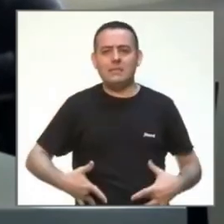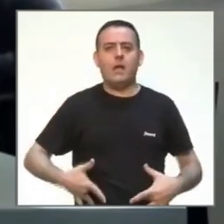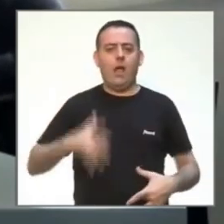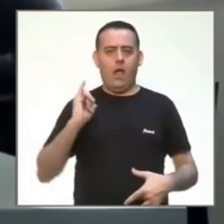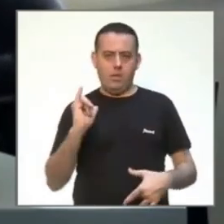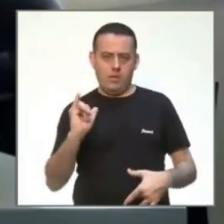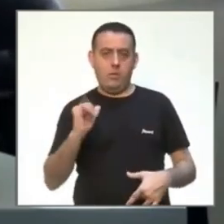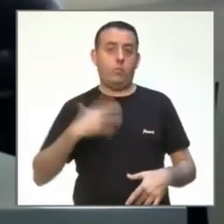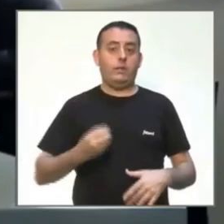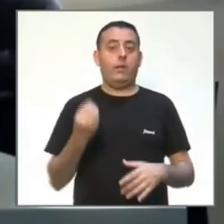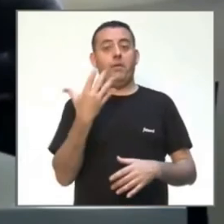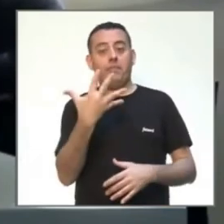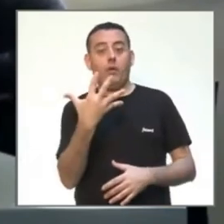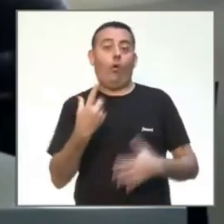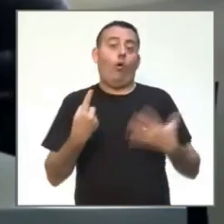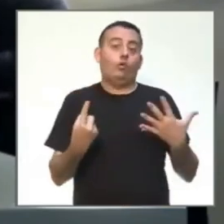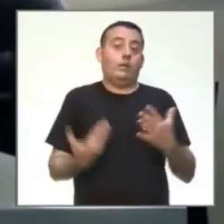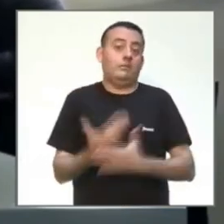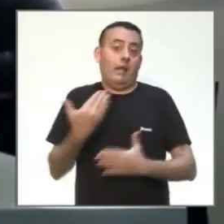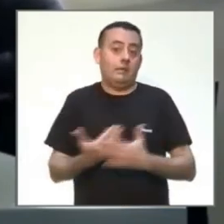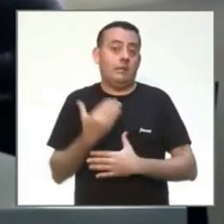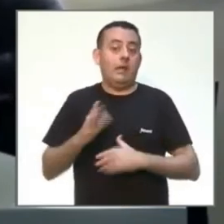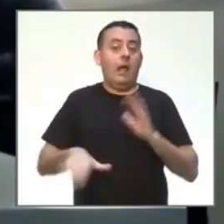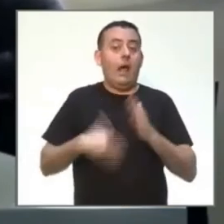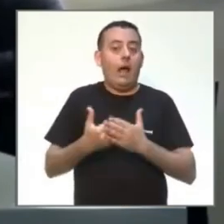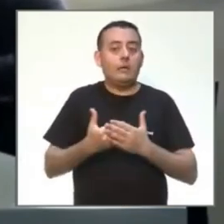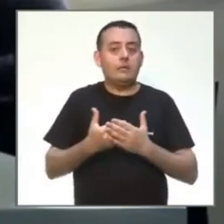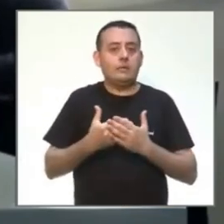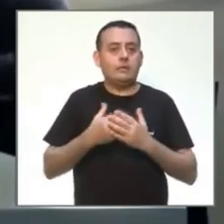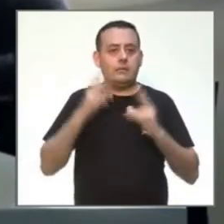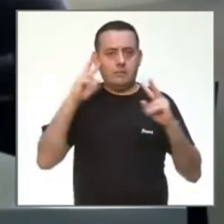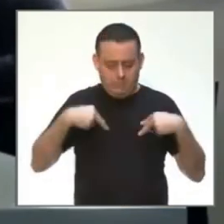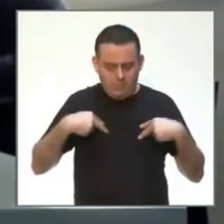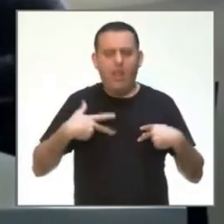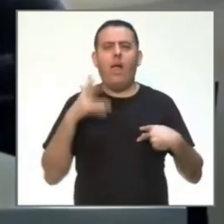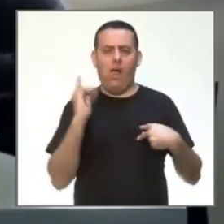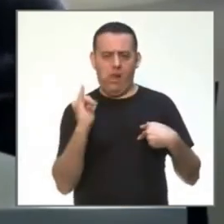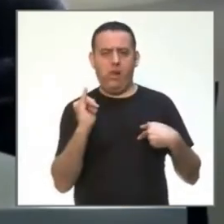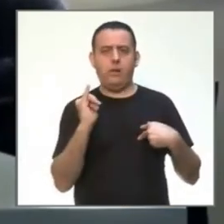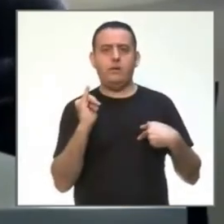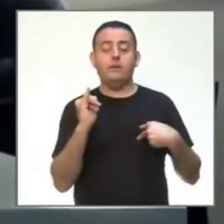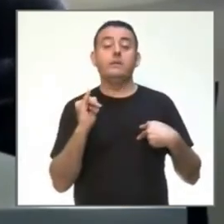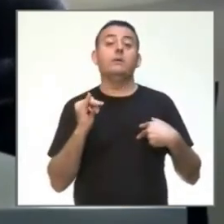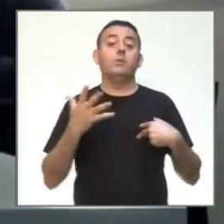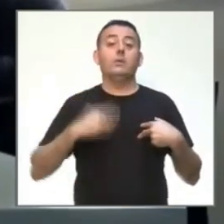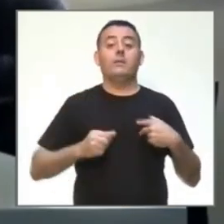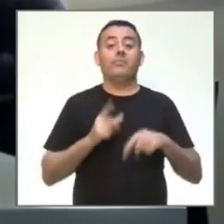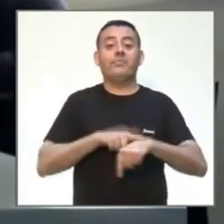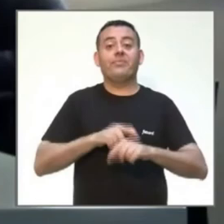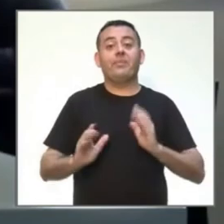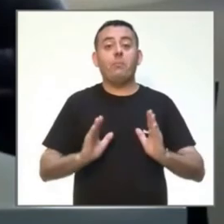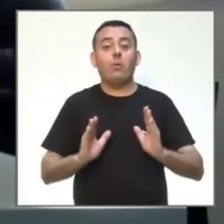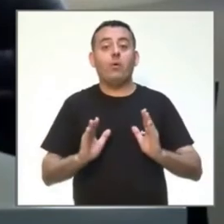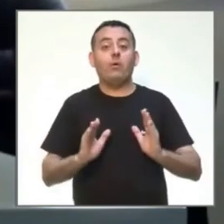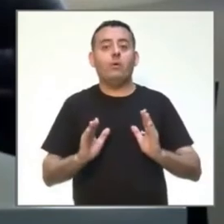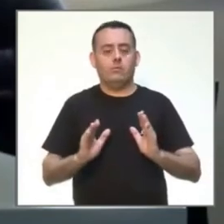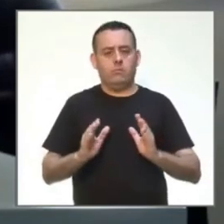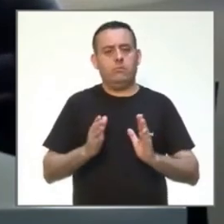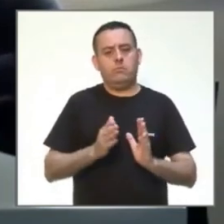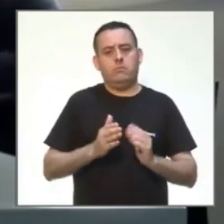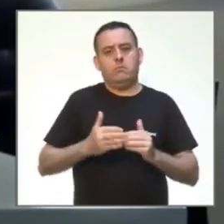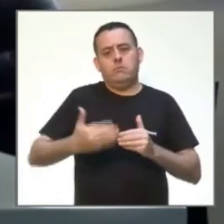no son un número, no se detecta. En cambio, con este sistema, desde el momento que te contagias, tú ya